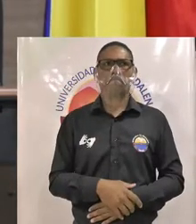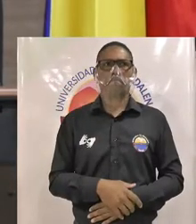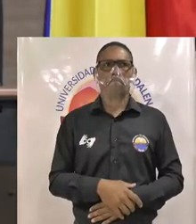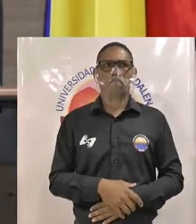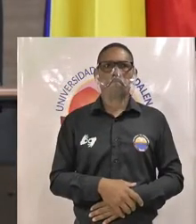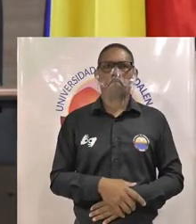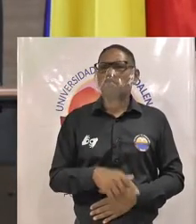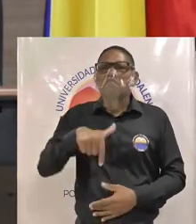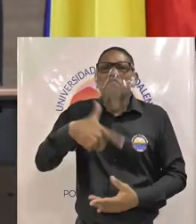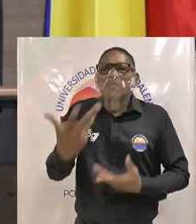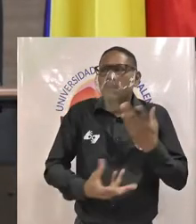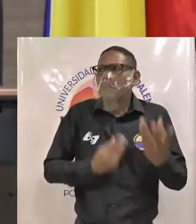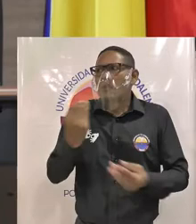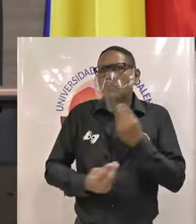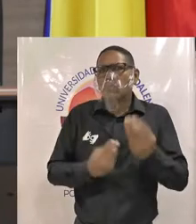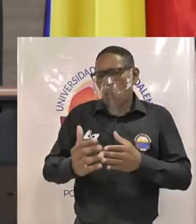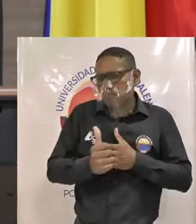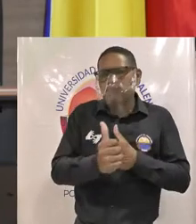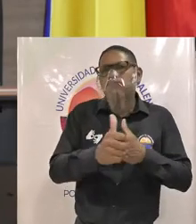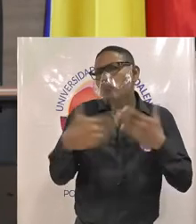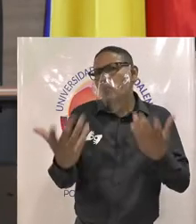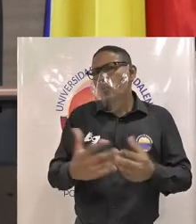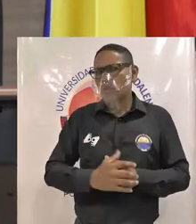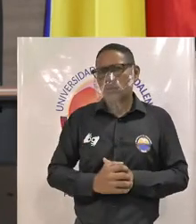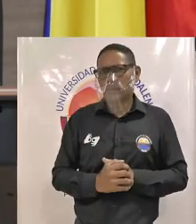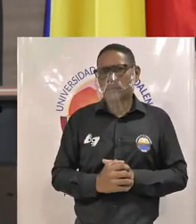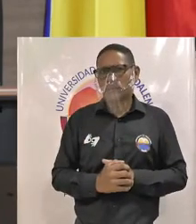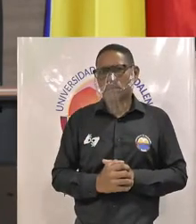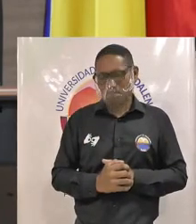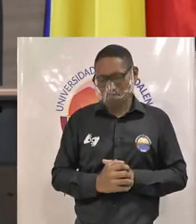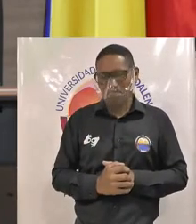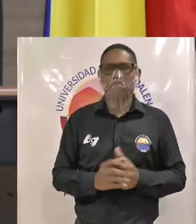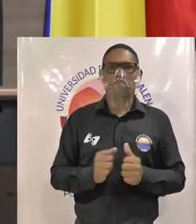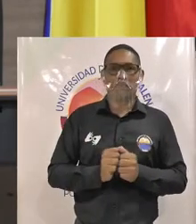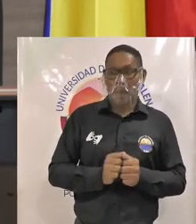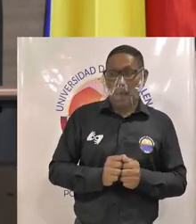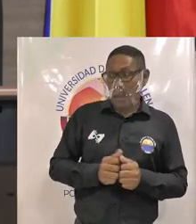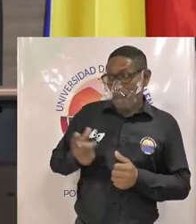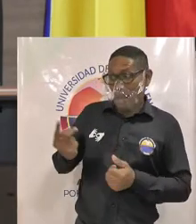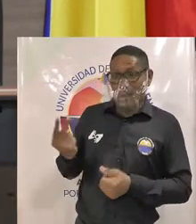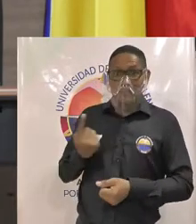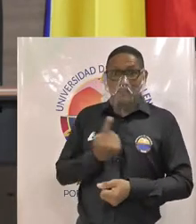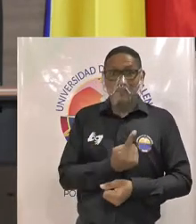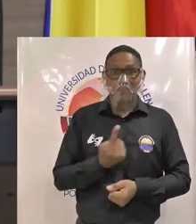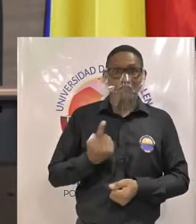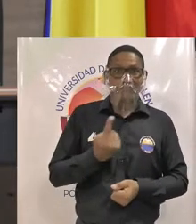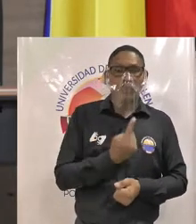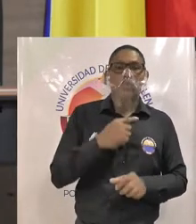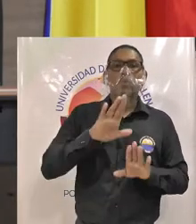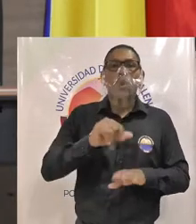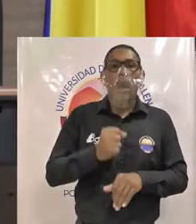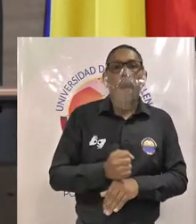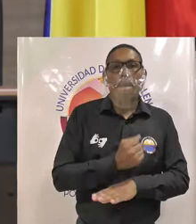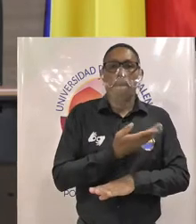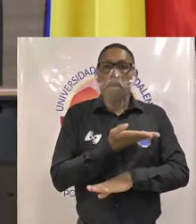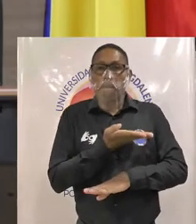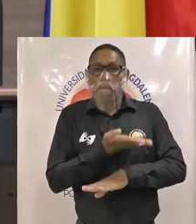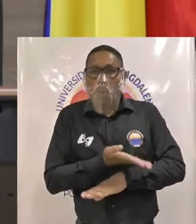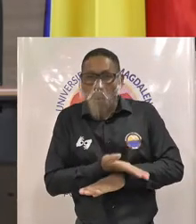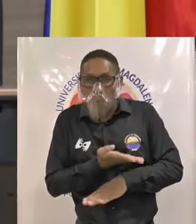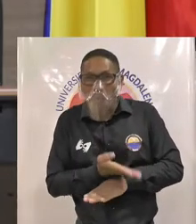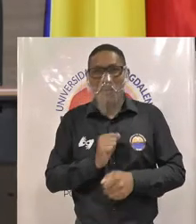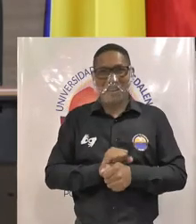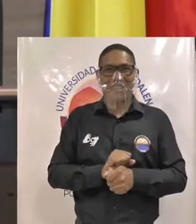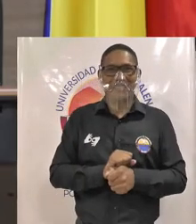metodología es la siguiente la presentación de las propuestas de cada una de las fórmulas de candidatos para